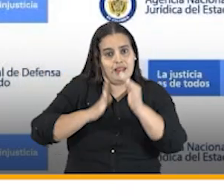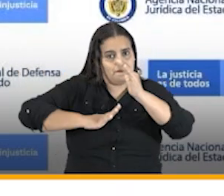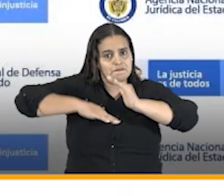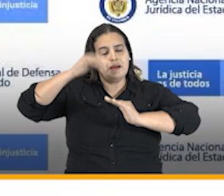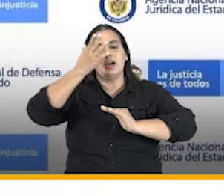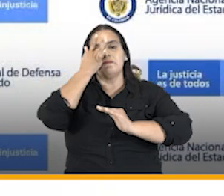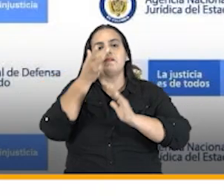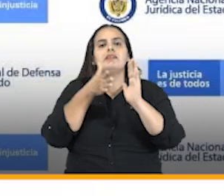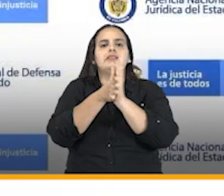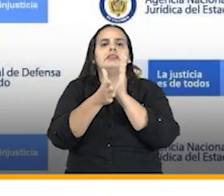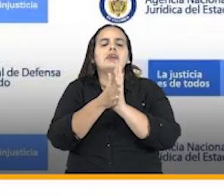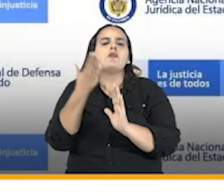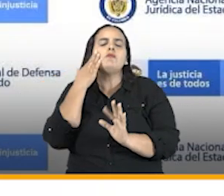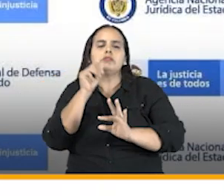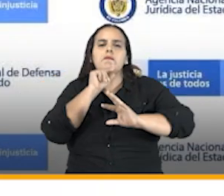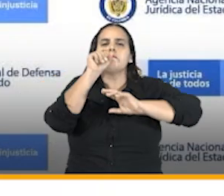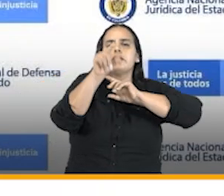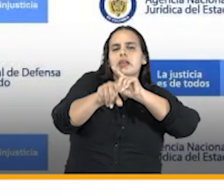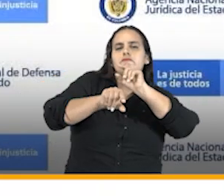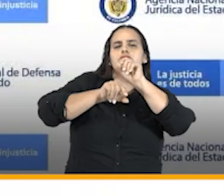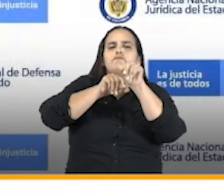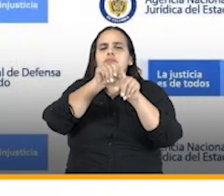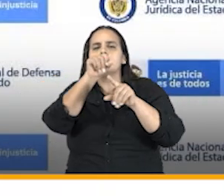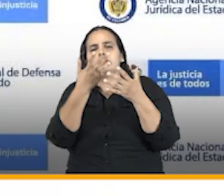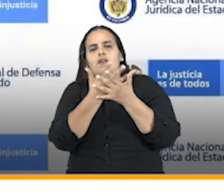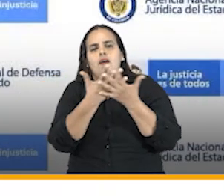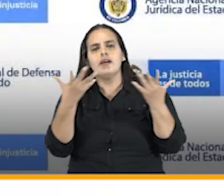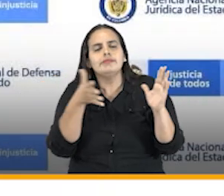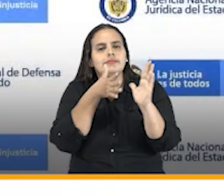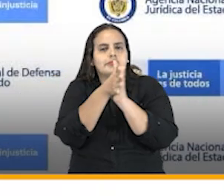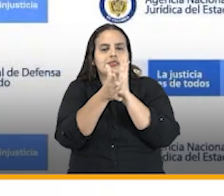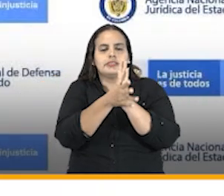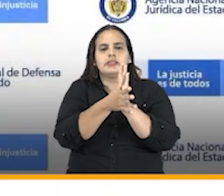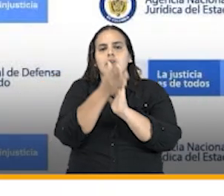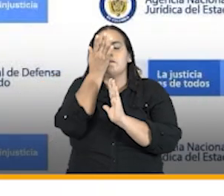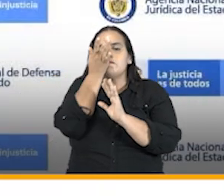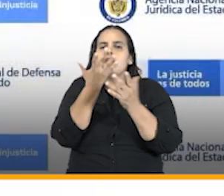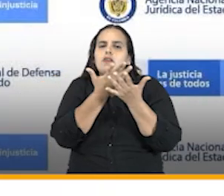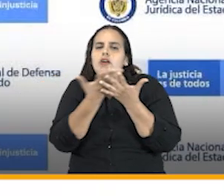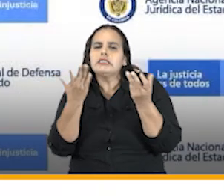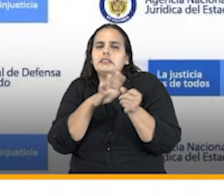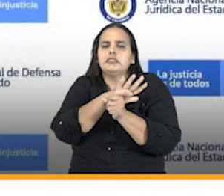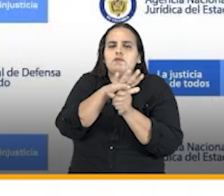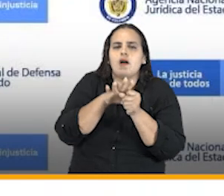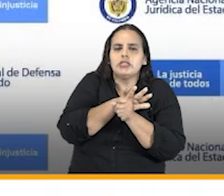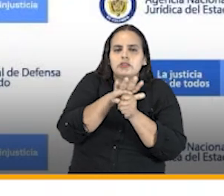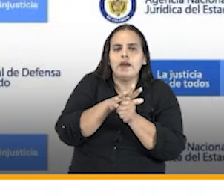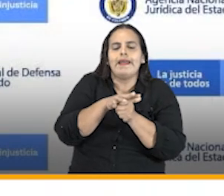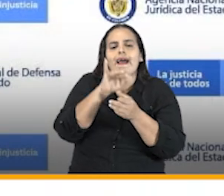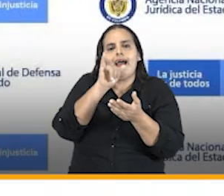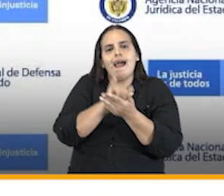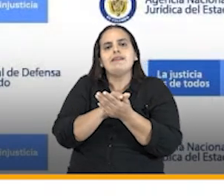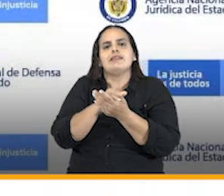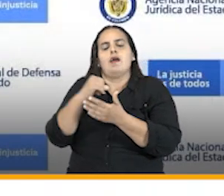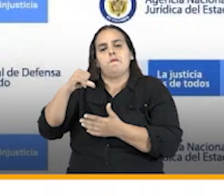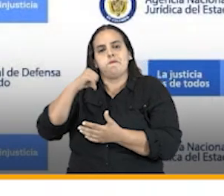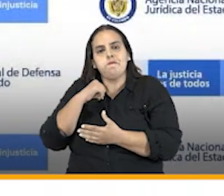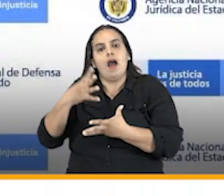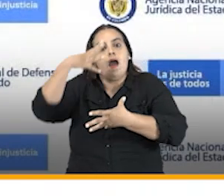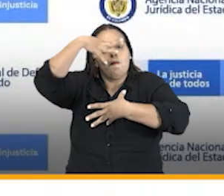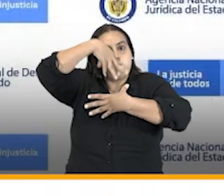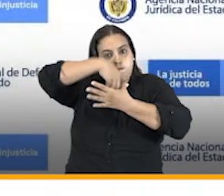aumenta cuando lo que gestionan estos casos son asuntos que afectan la organización